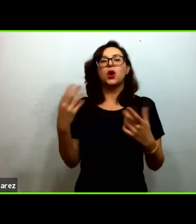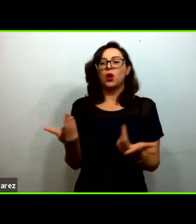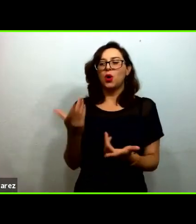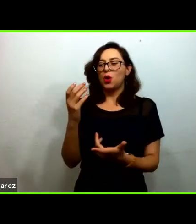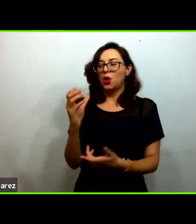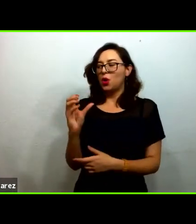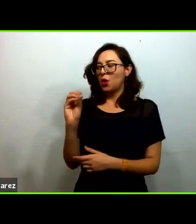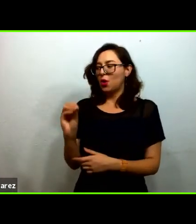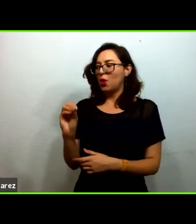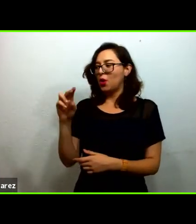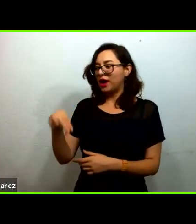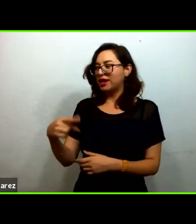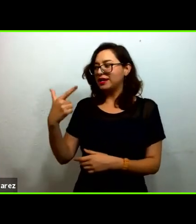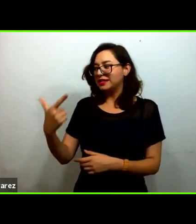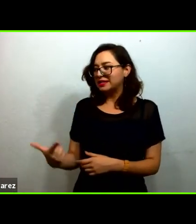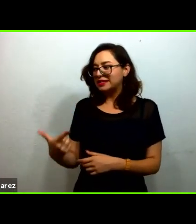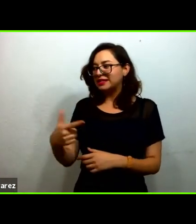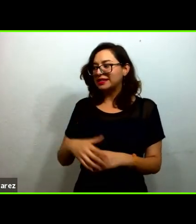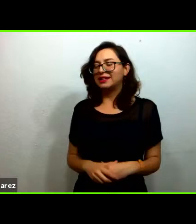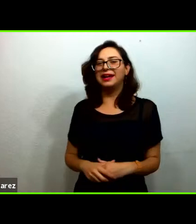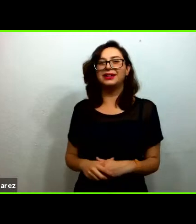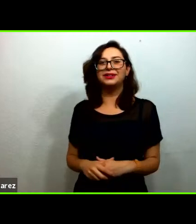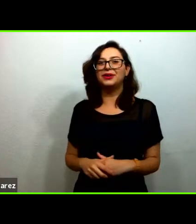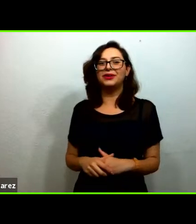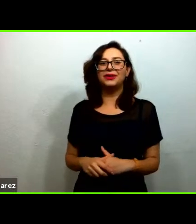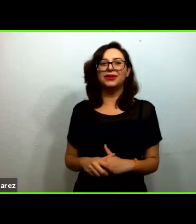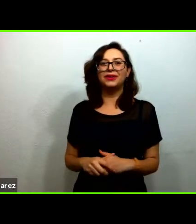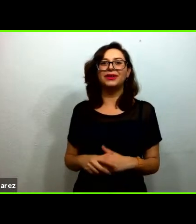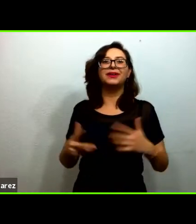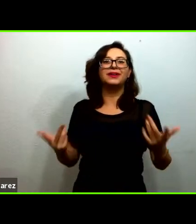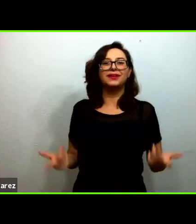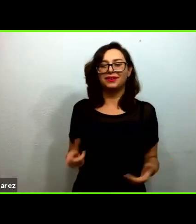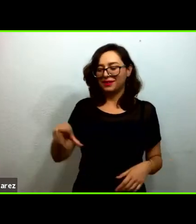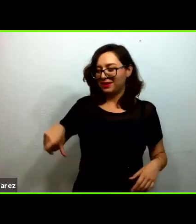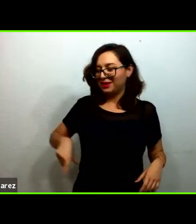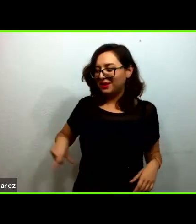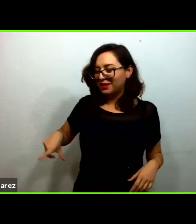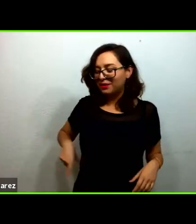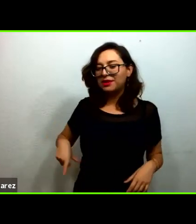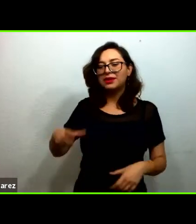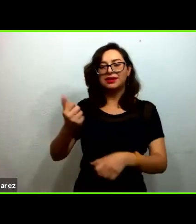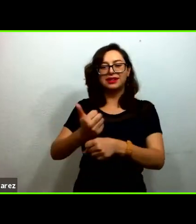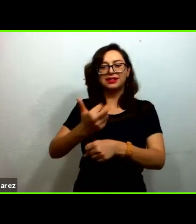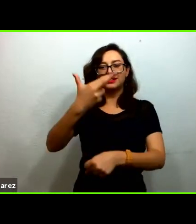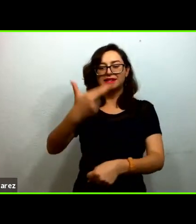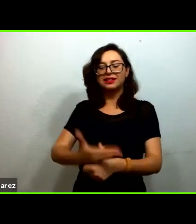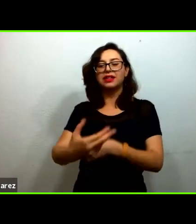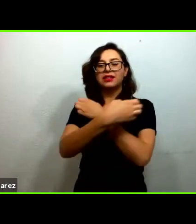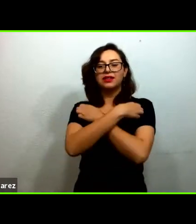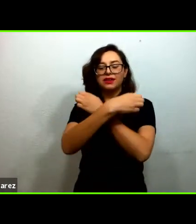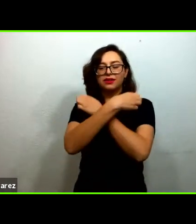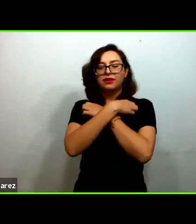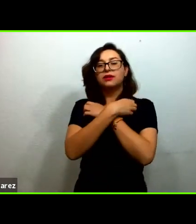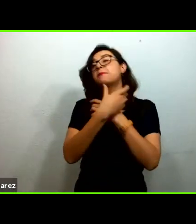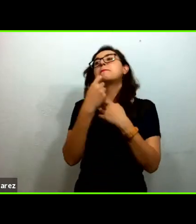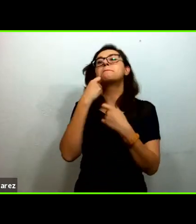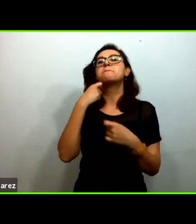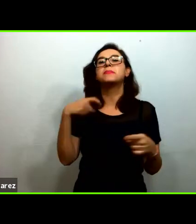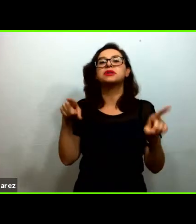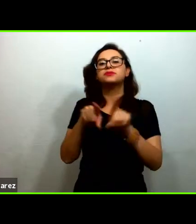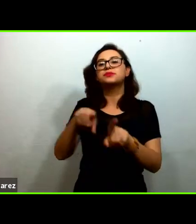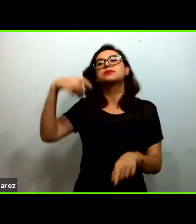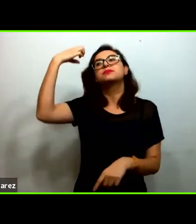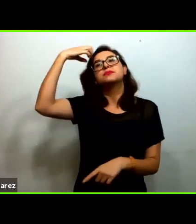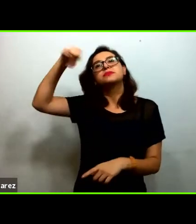civil con el gobierno la subsecretaria de educación básica tiene conocimiento de esta experiencia